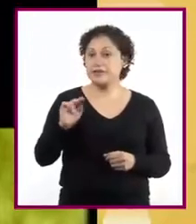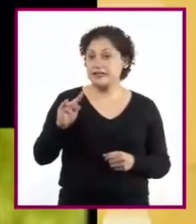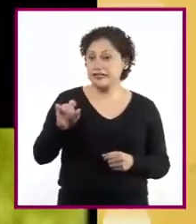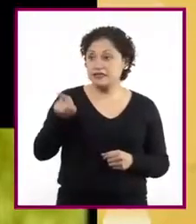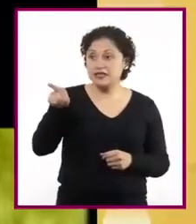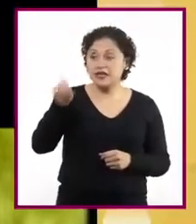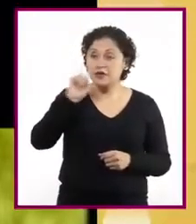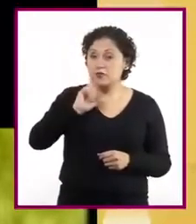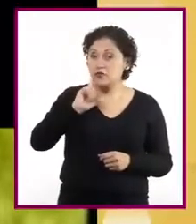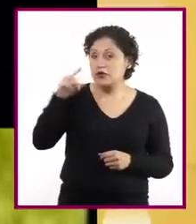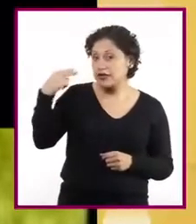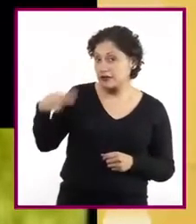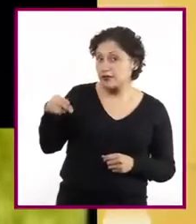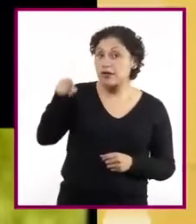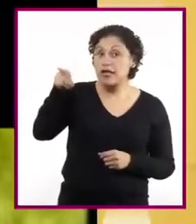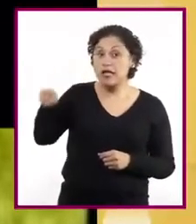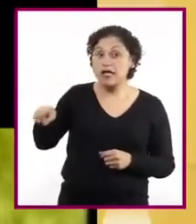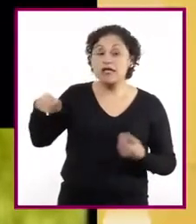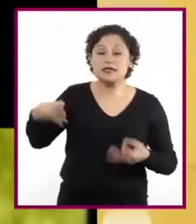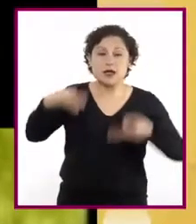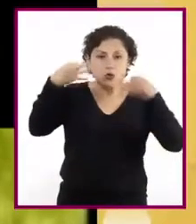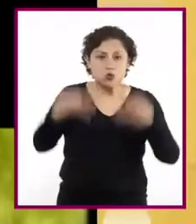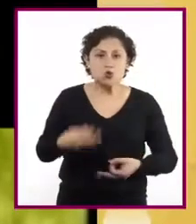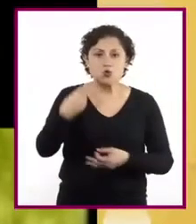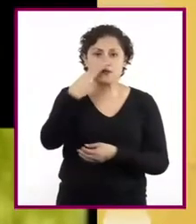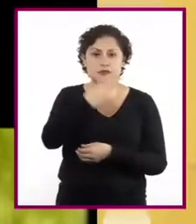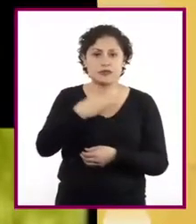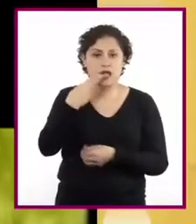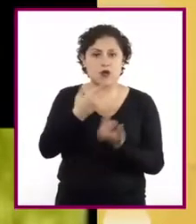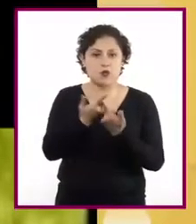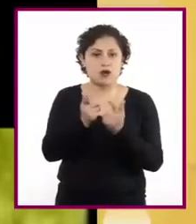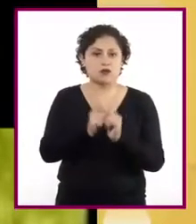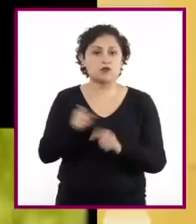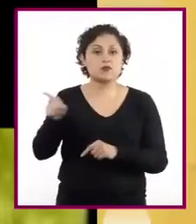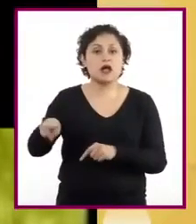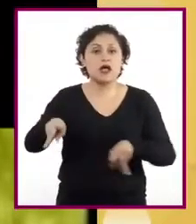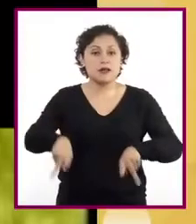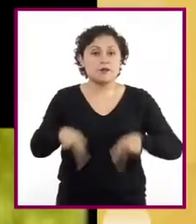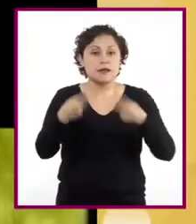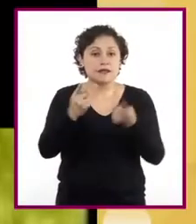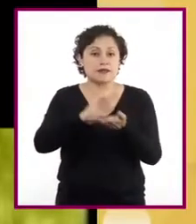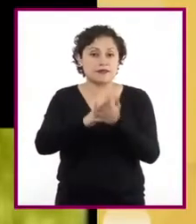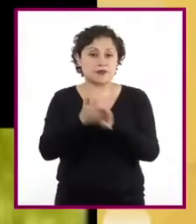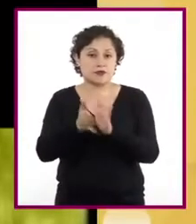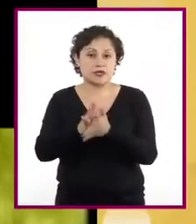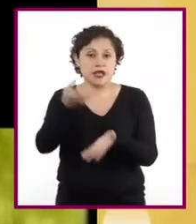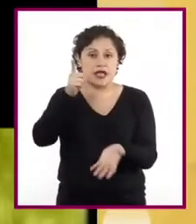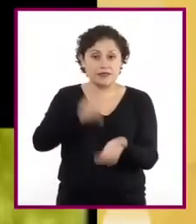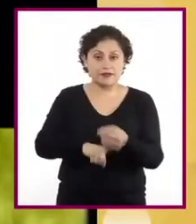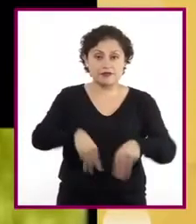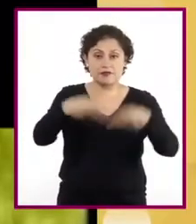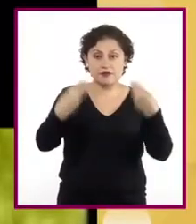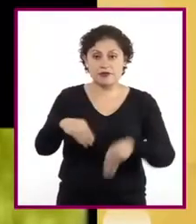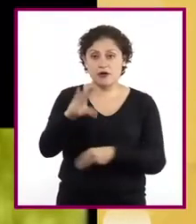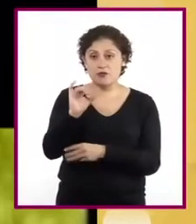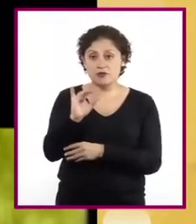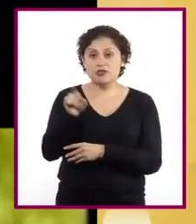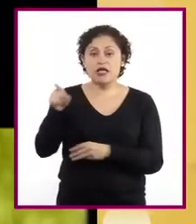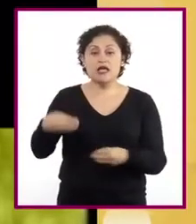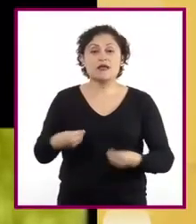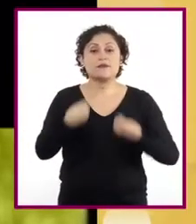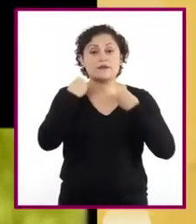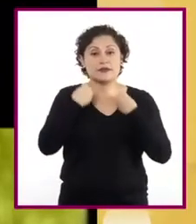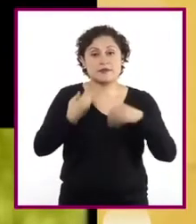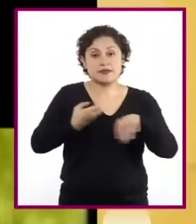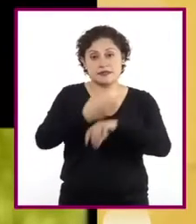Venita, indígena náhuatl, vende tortillas en el mercado de Cuautitlán. Vive en Jilotepec, Estado de México,